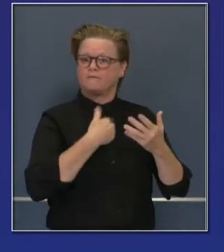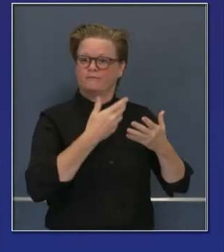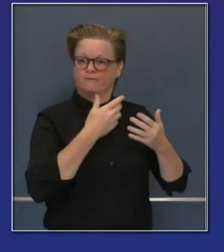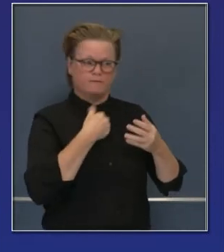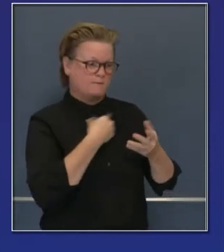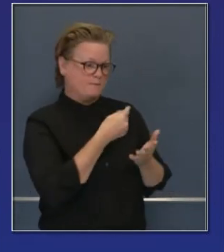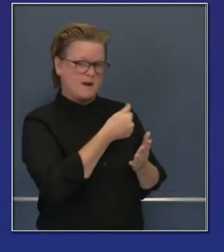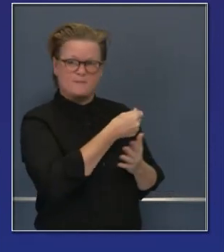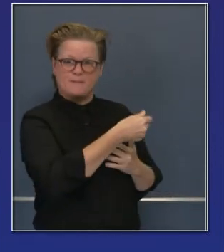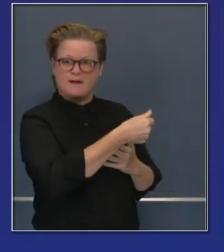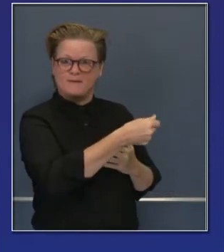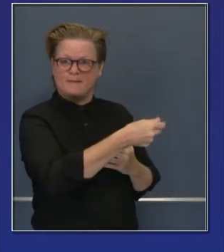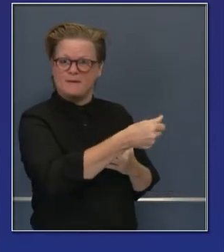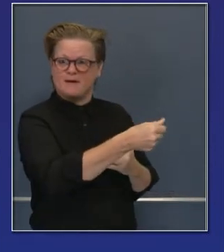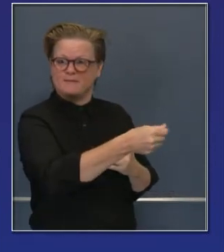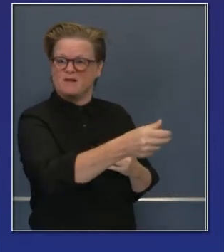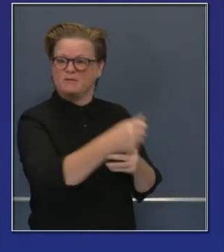con Pfizer.